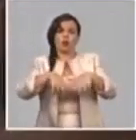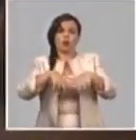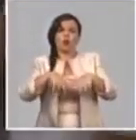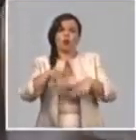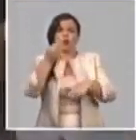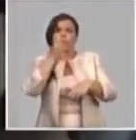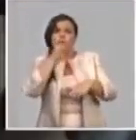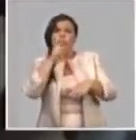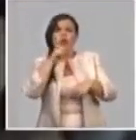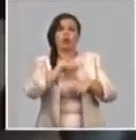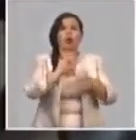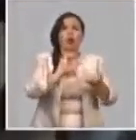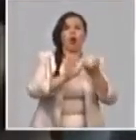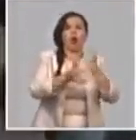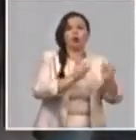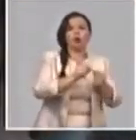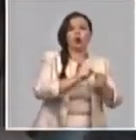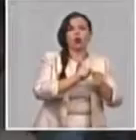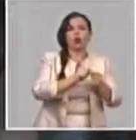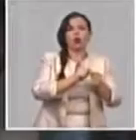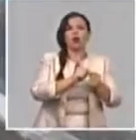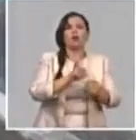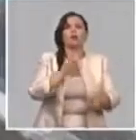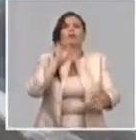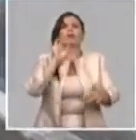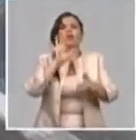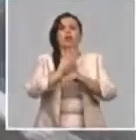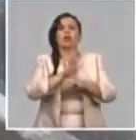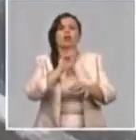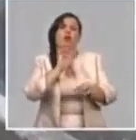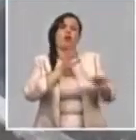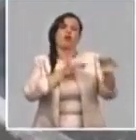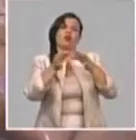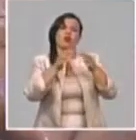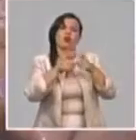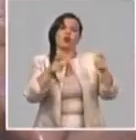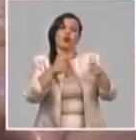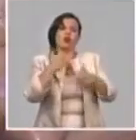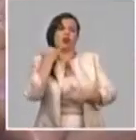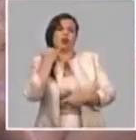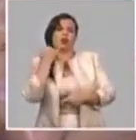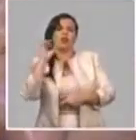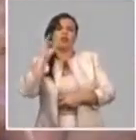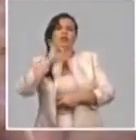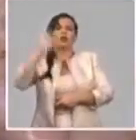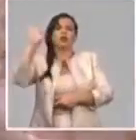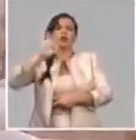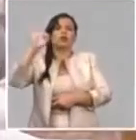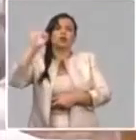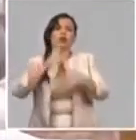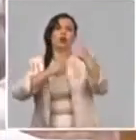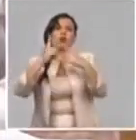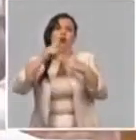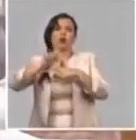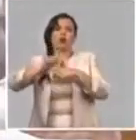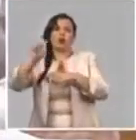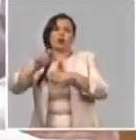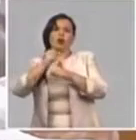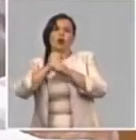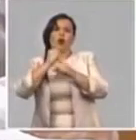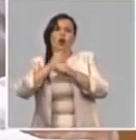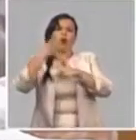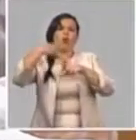control, están empleados a partir del teletrabajo. El 7% de nuestros trabajadores están desempeñando su trabajo a distancia.